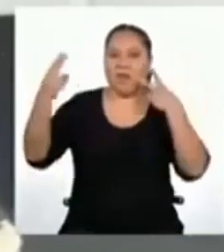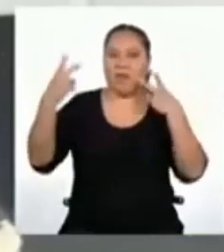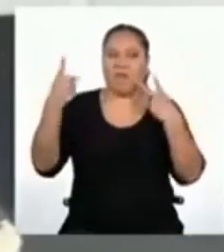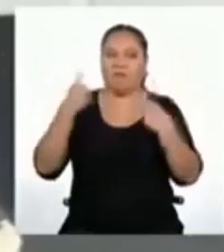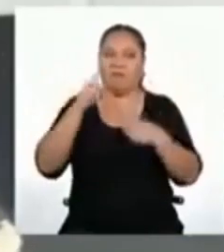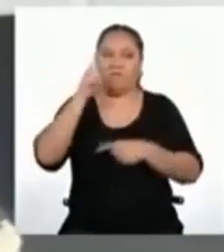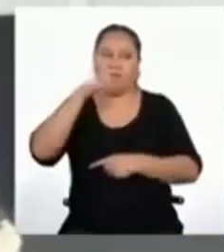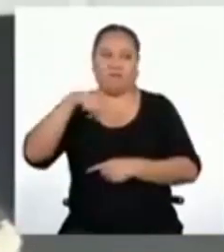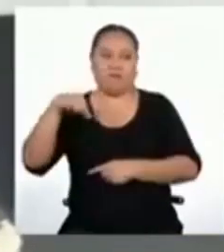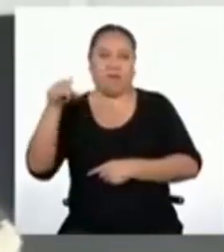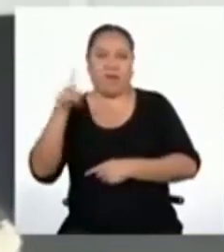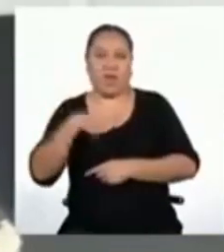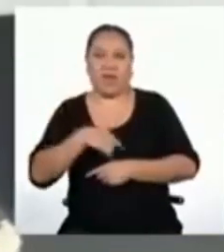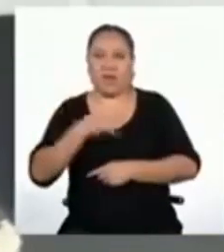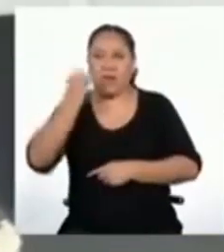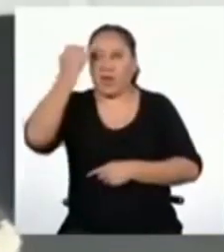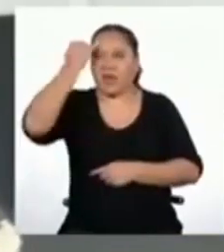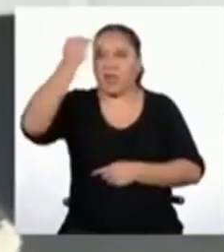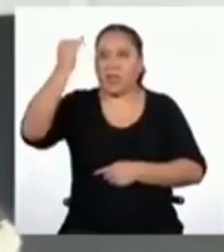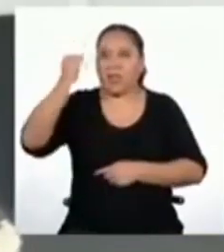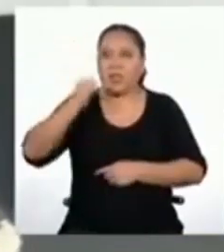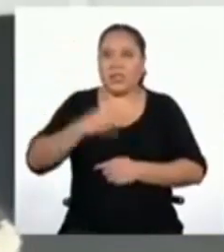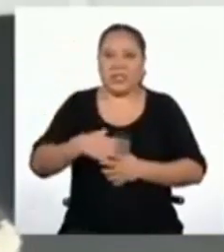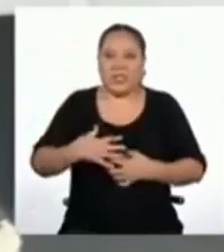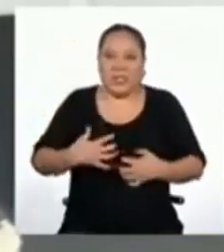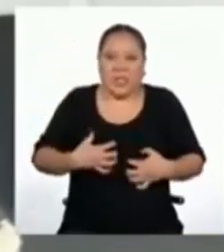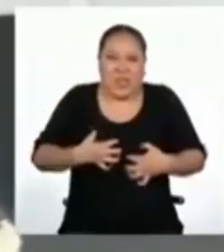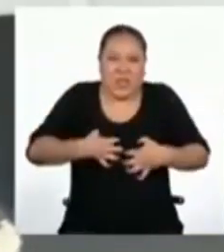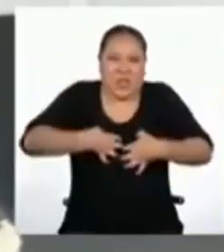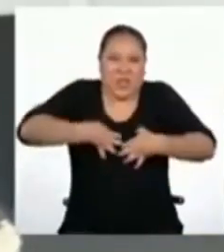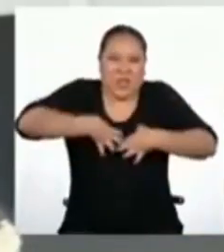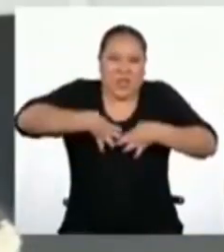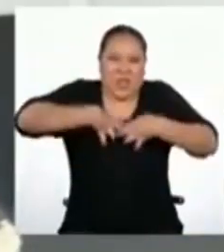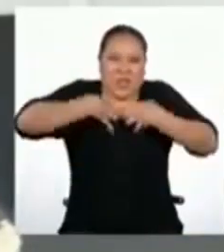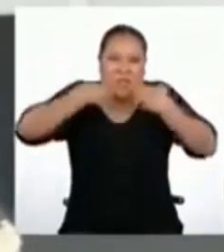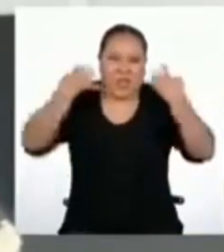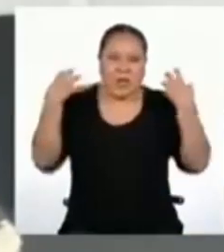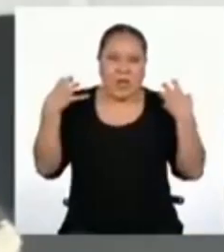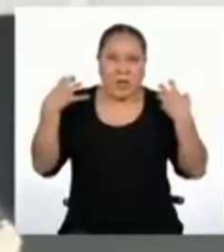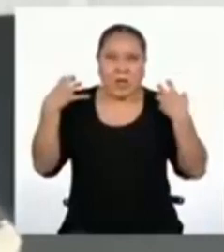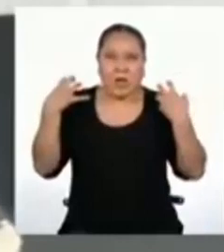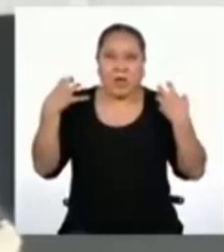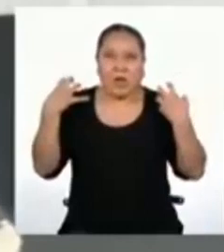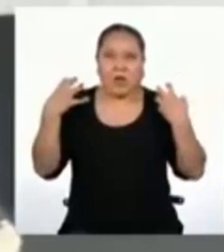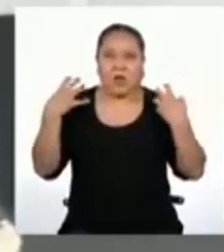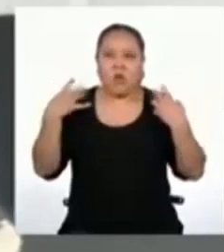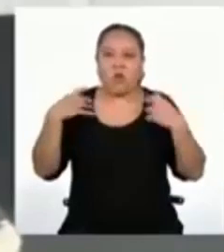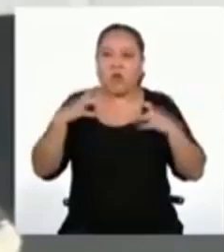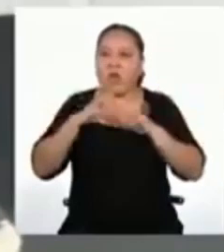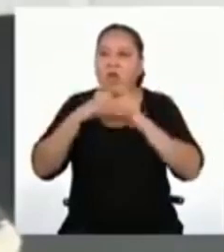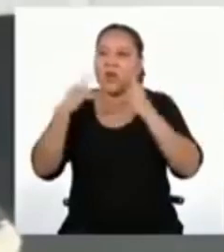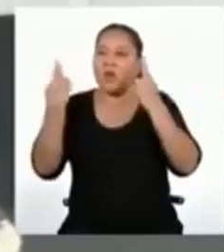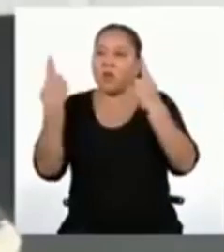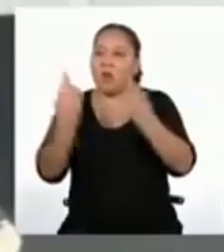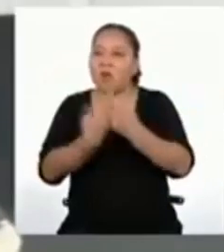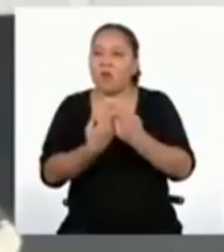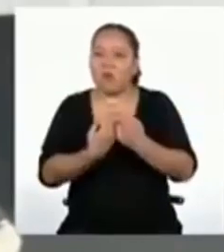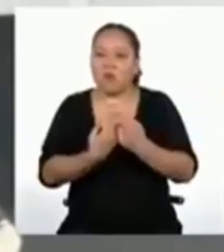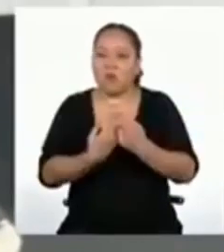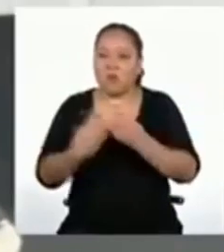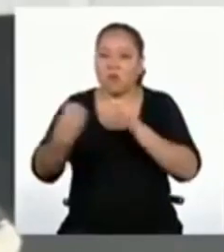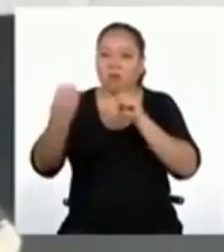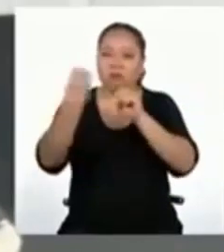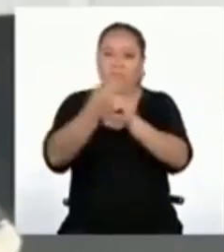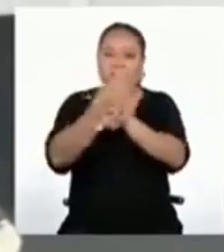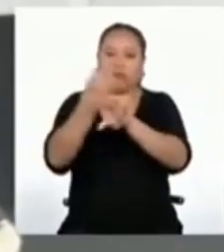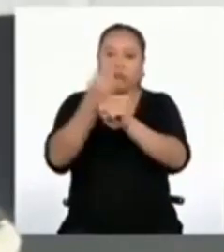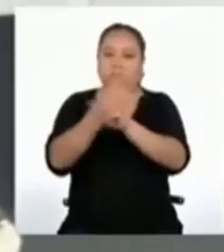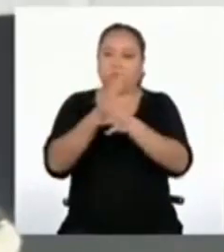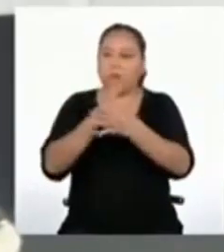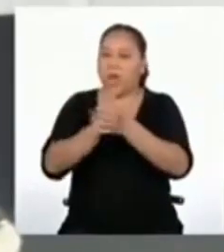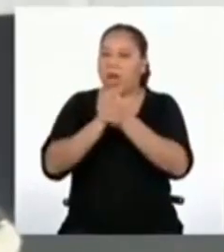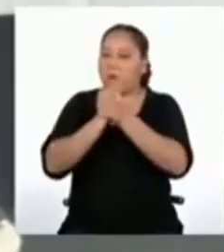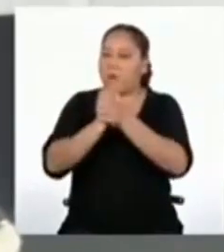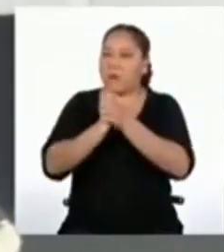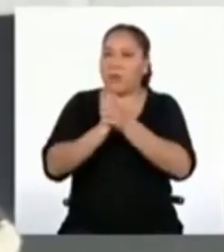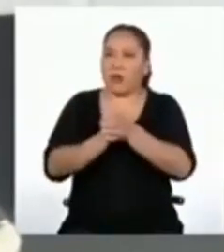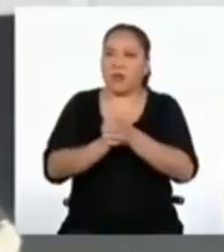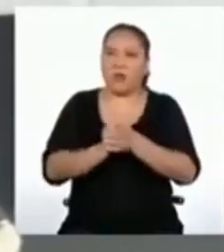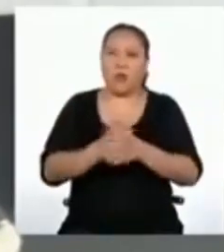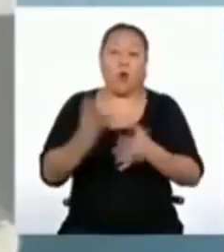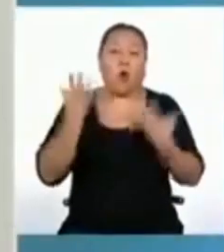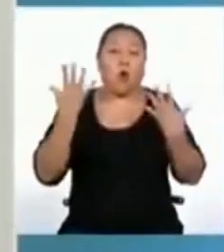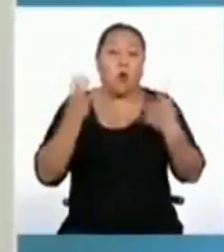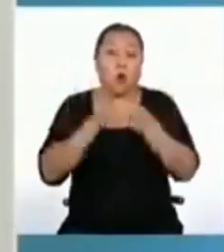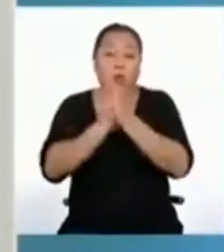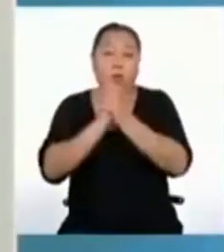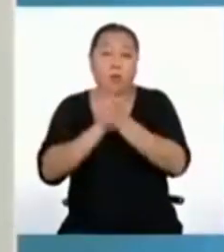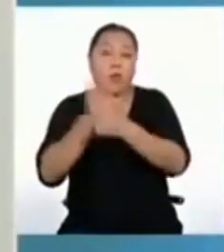¿no? Imagínate que te da un ataque de ira en una reunión Zoom delante de todos tus compañeros o algún momento con compañeros